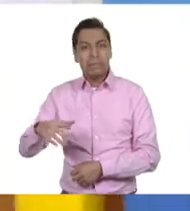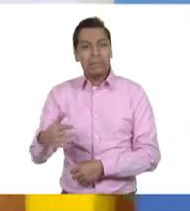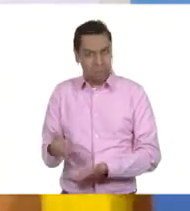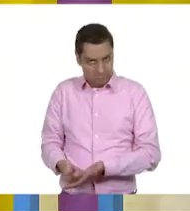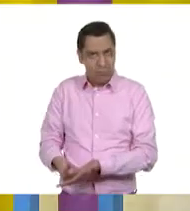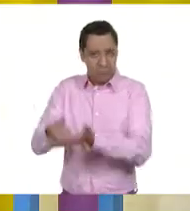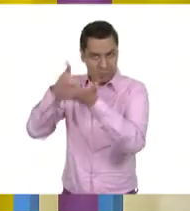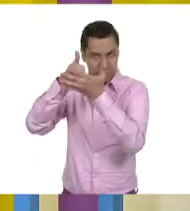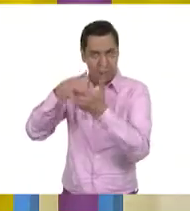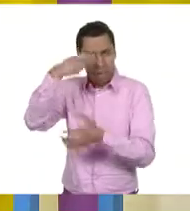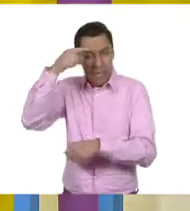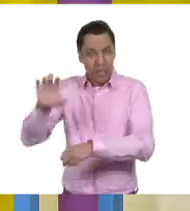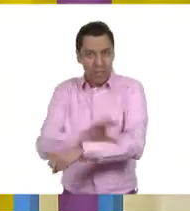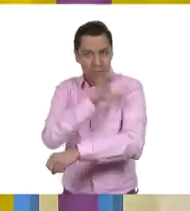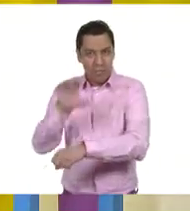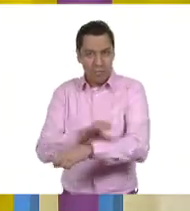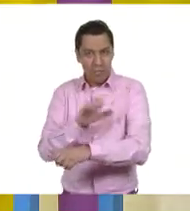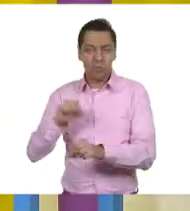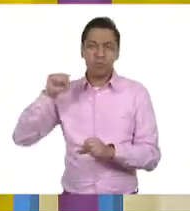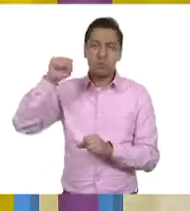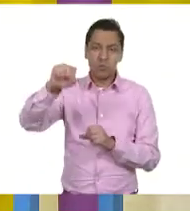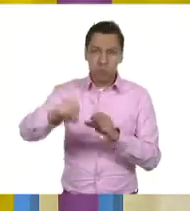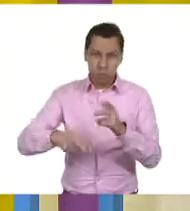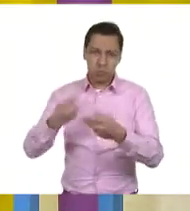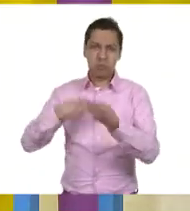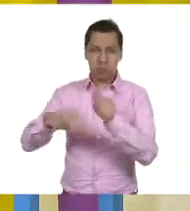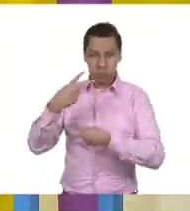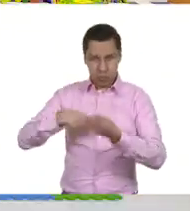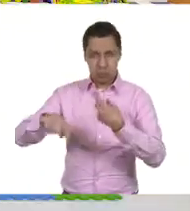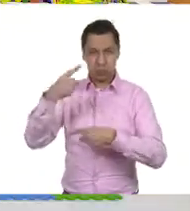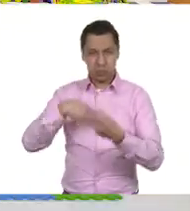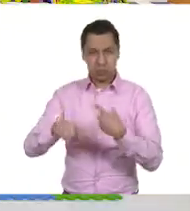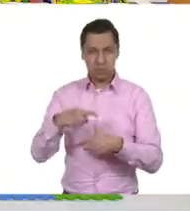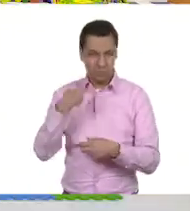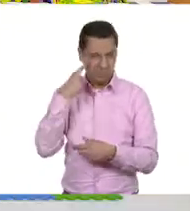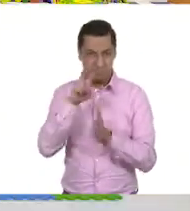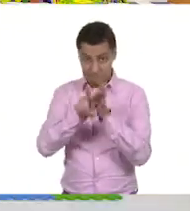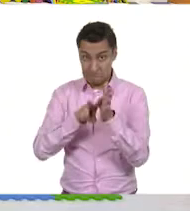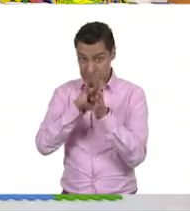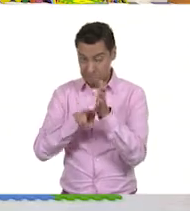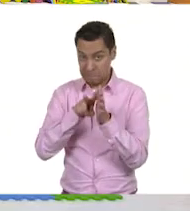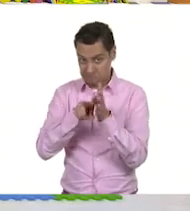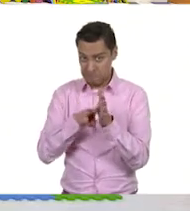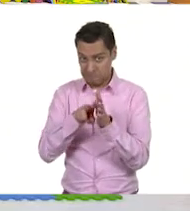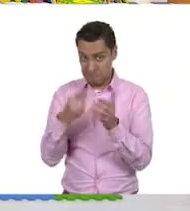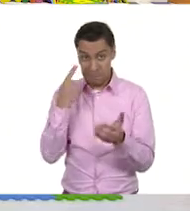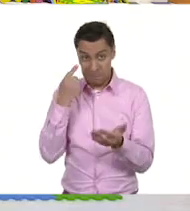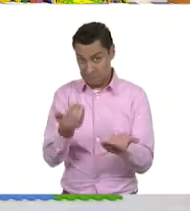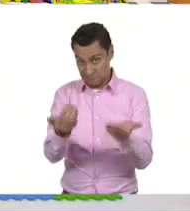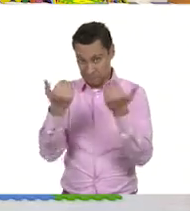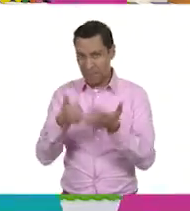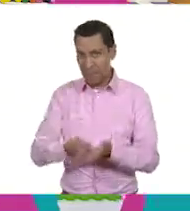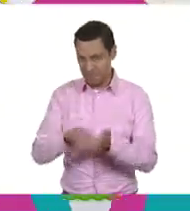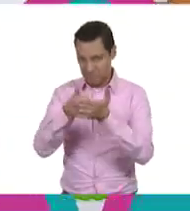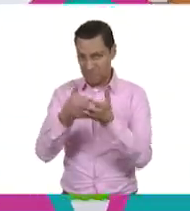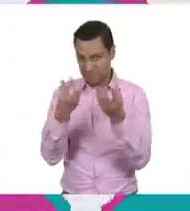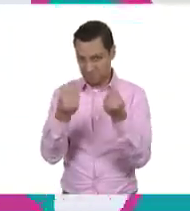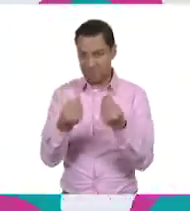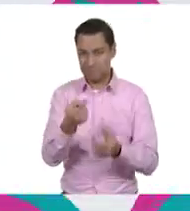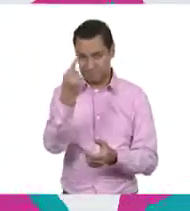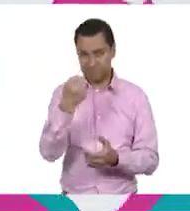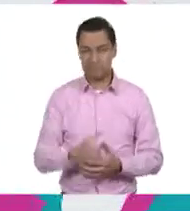¿Y qué te parece si vamos a ver un video de recursos energéticos? Eso es maravilloso. Yo creo que nos va a ayudar mucho. Ok, vamos a verlo.